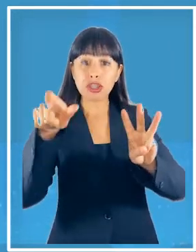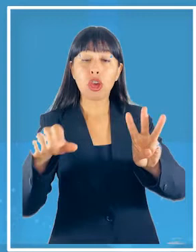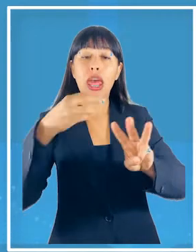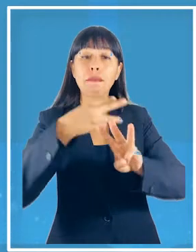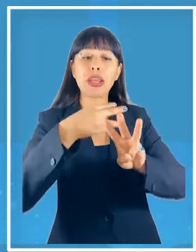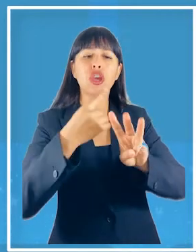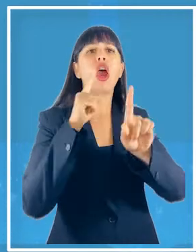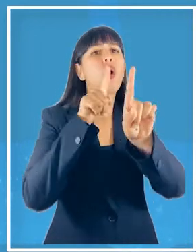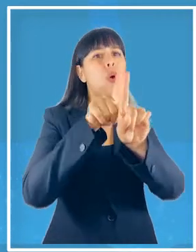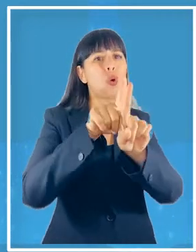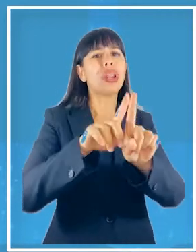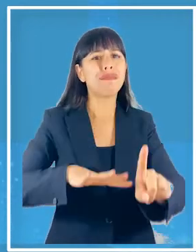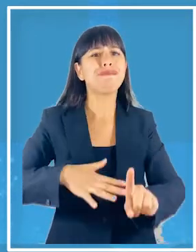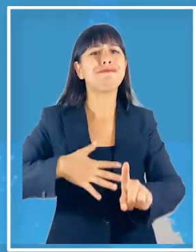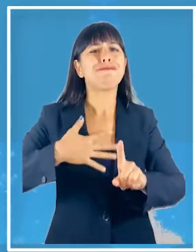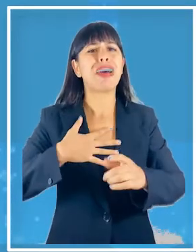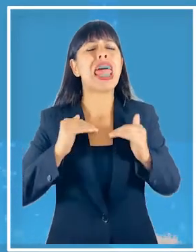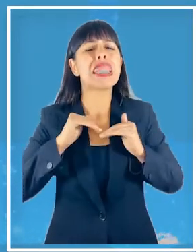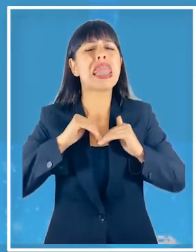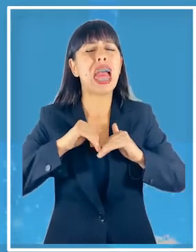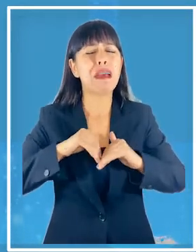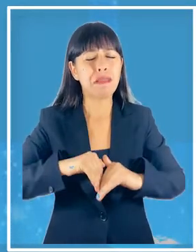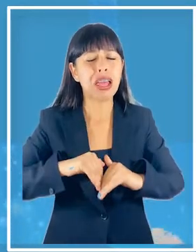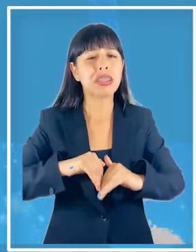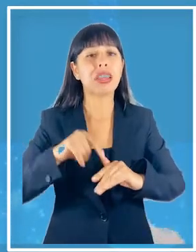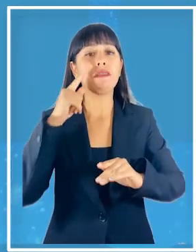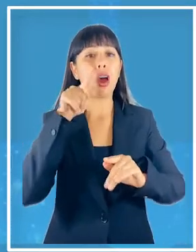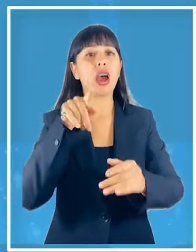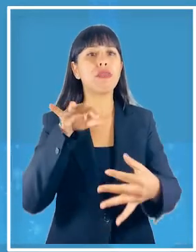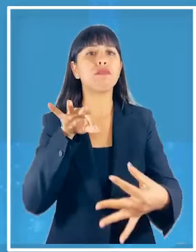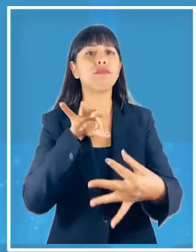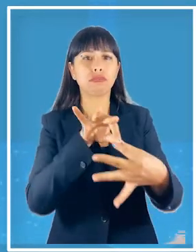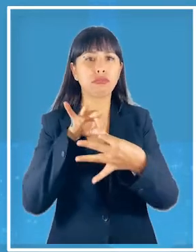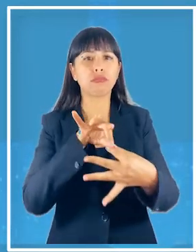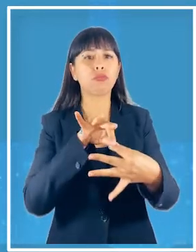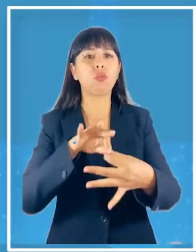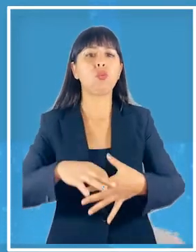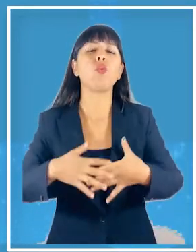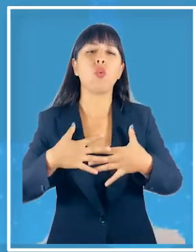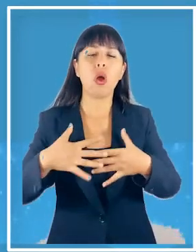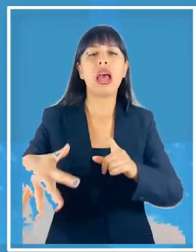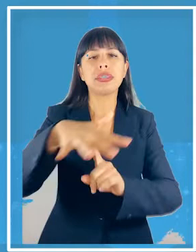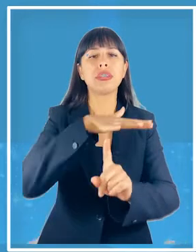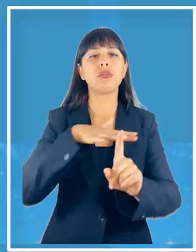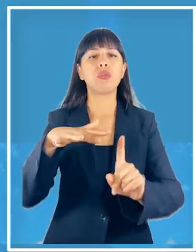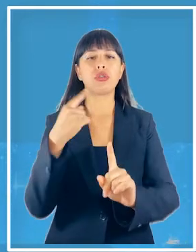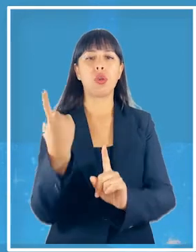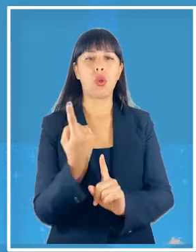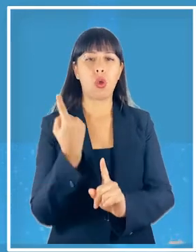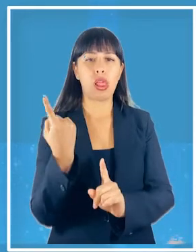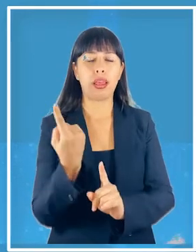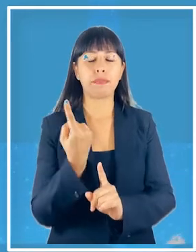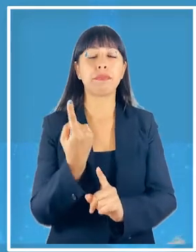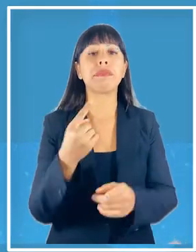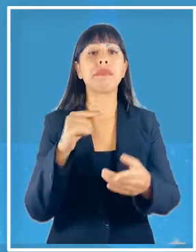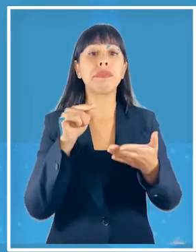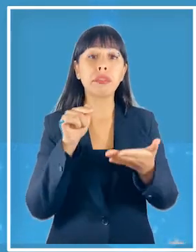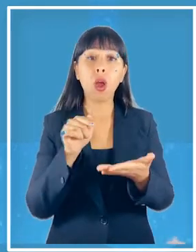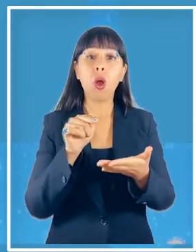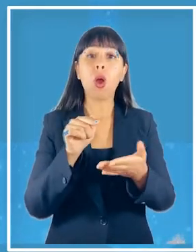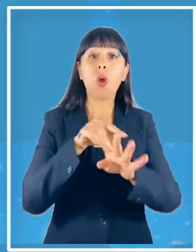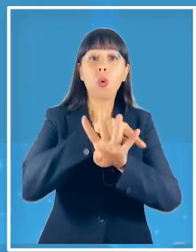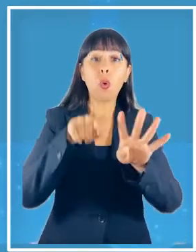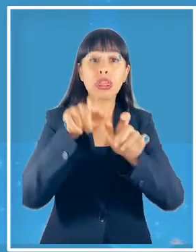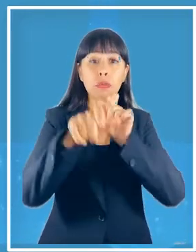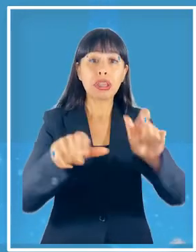presentan síntomas depresivos los que también pueden estar asociados a la situación de soledad una de cada